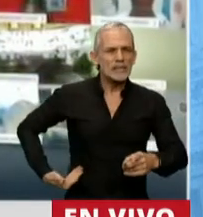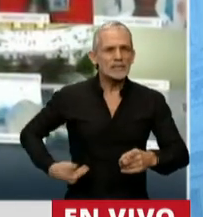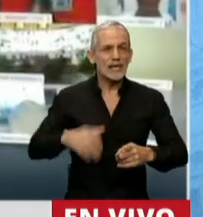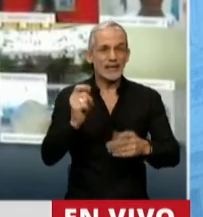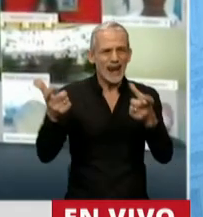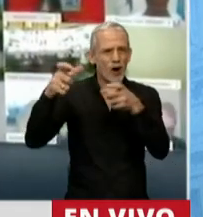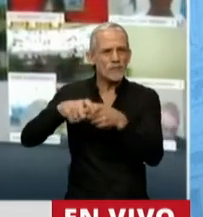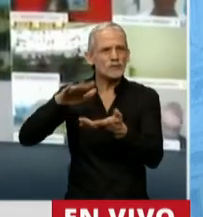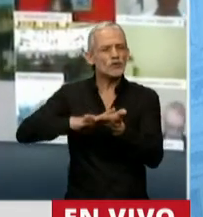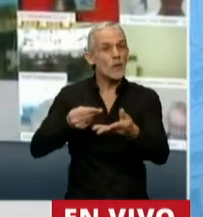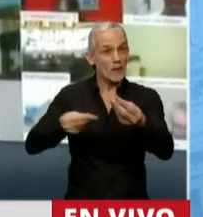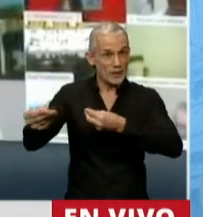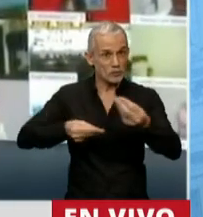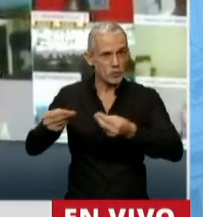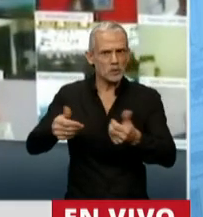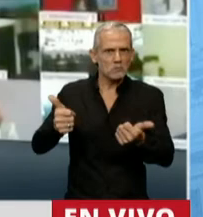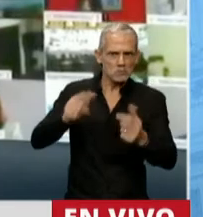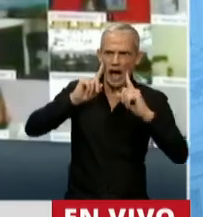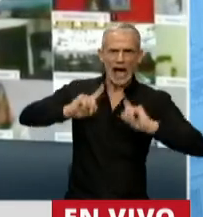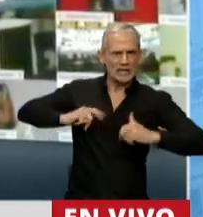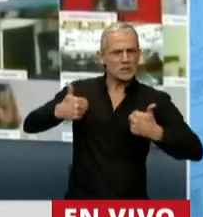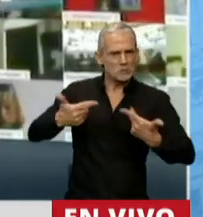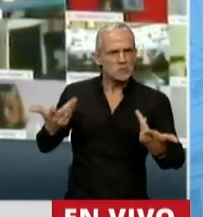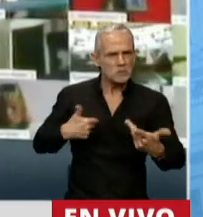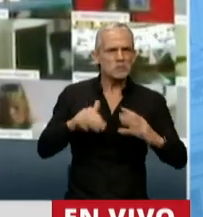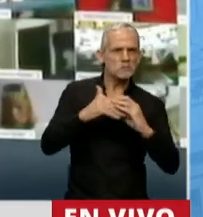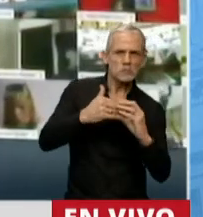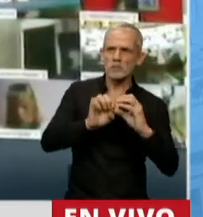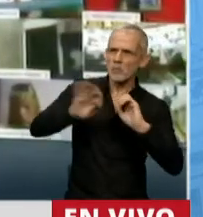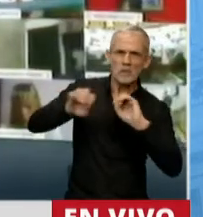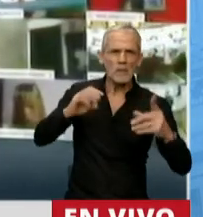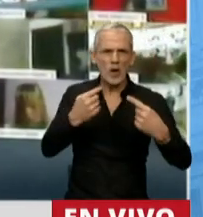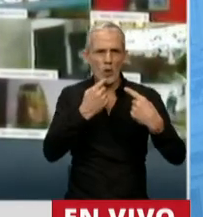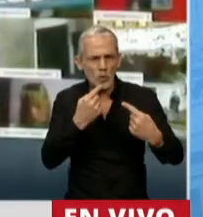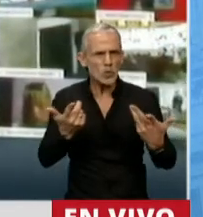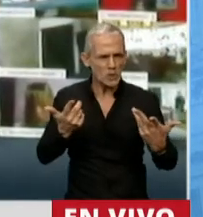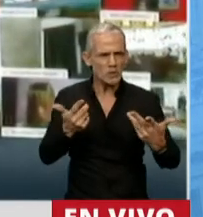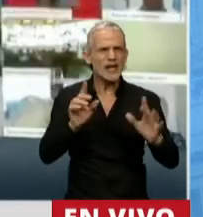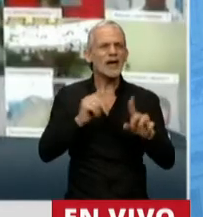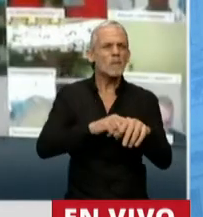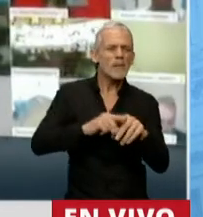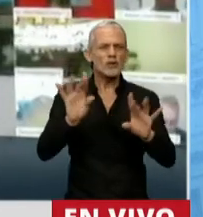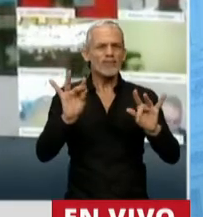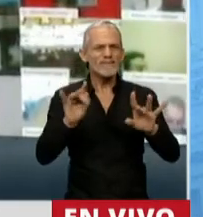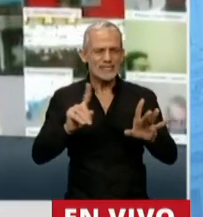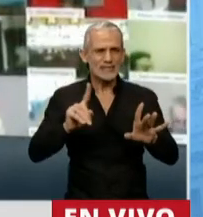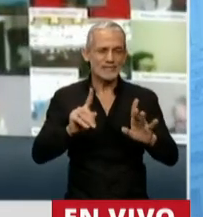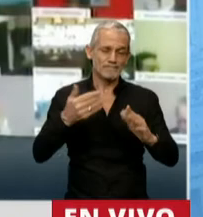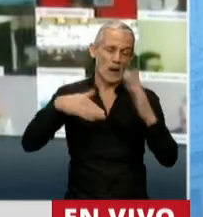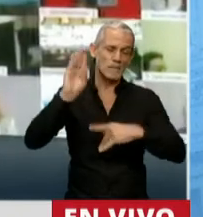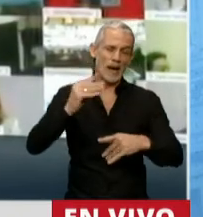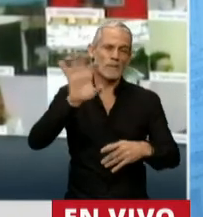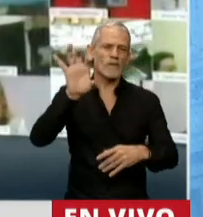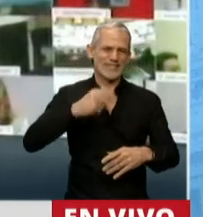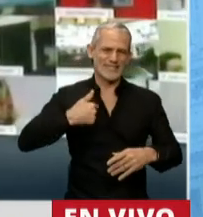la Comisión de Presupuestos nos permite en este momento difícil que viva la Argentina y particularmente la provincia de San Juan